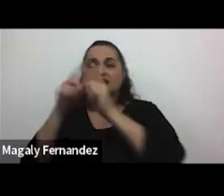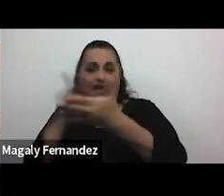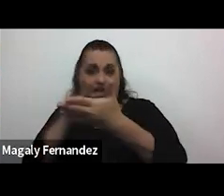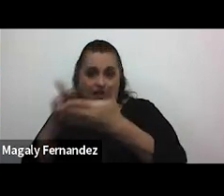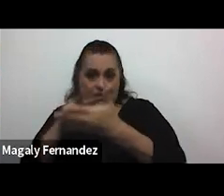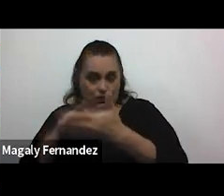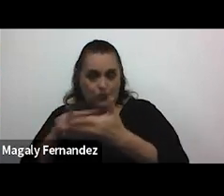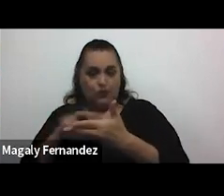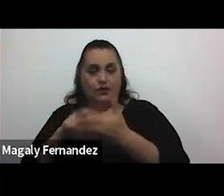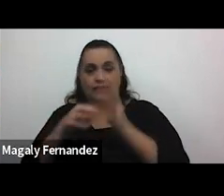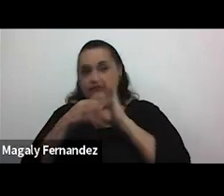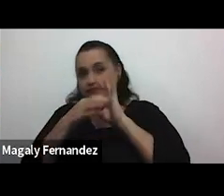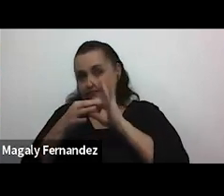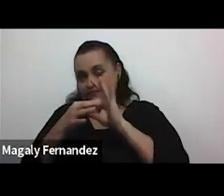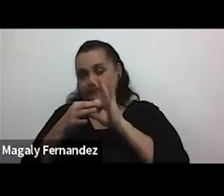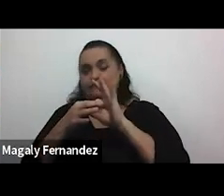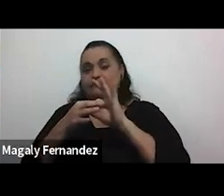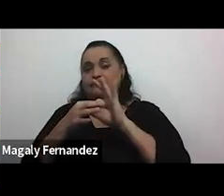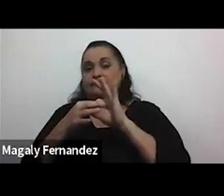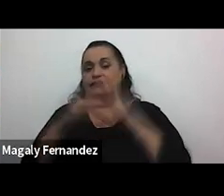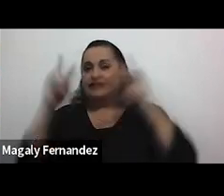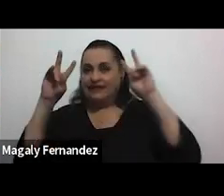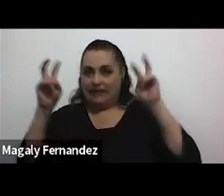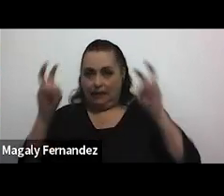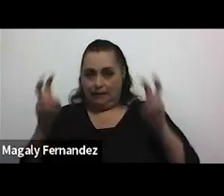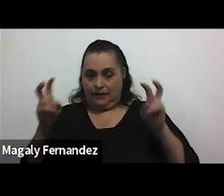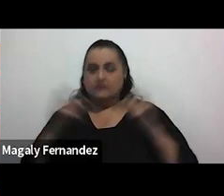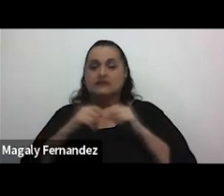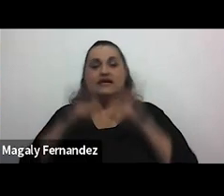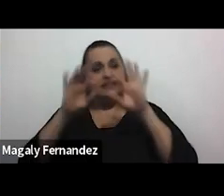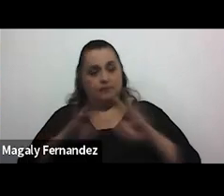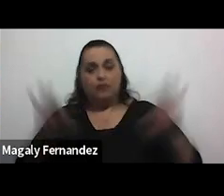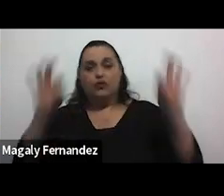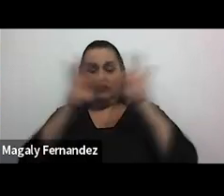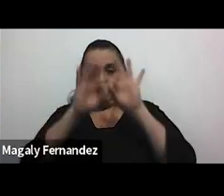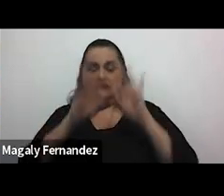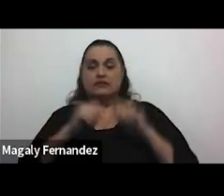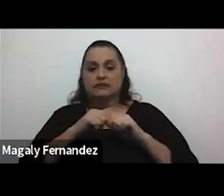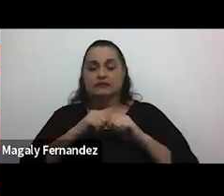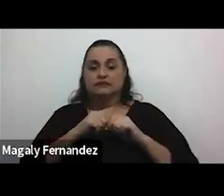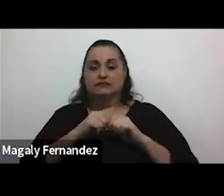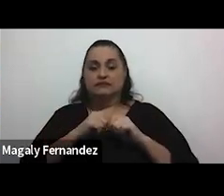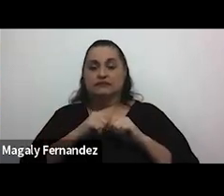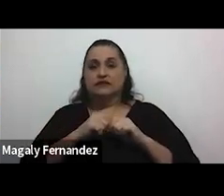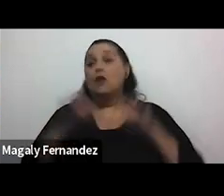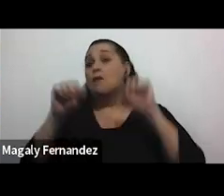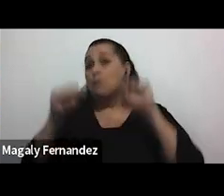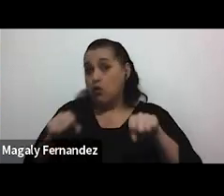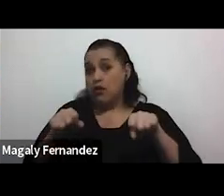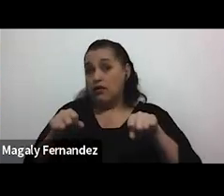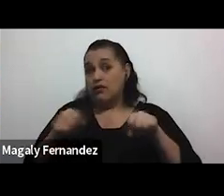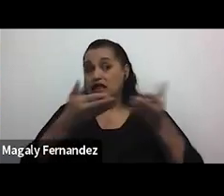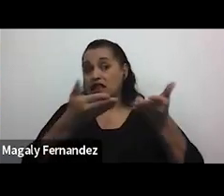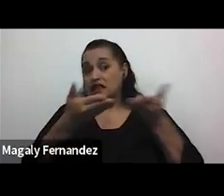¿verdad? en cuanto a estos temas es importante porque nos puede dar digamos